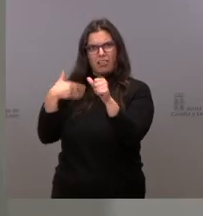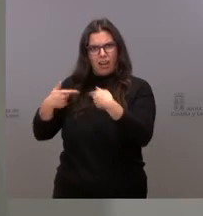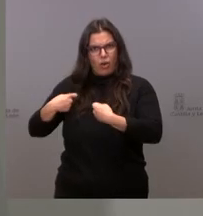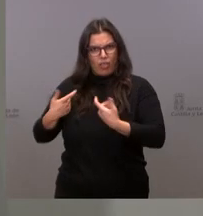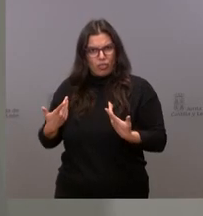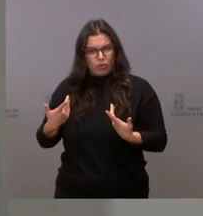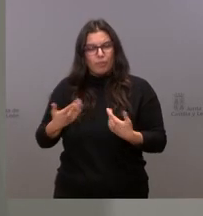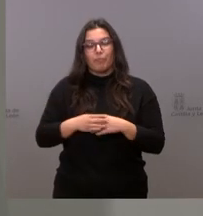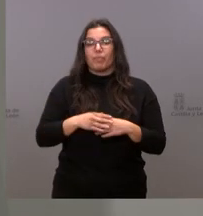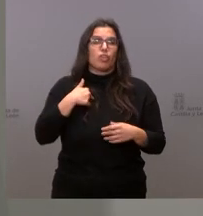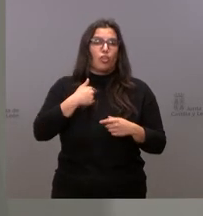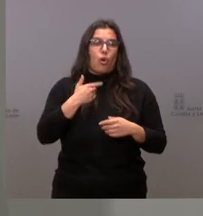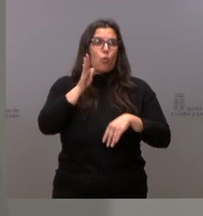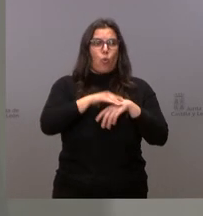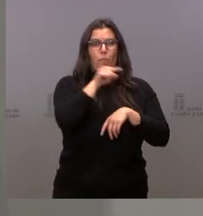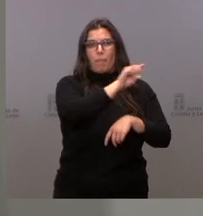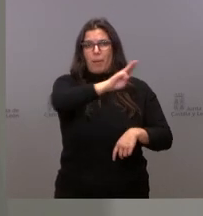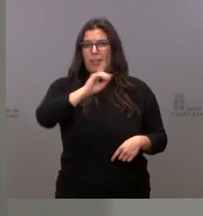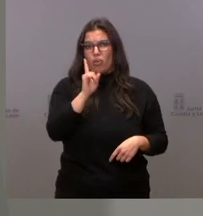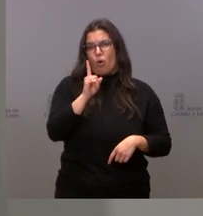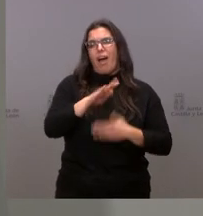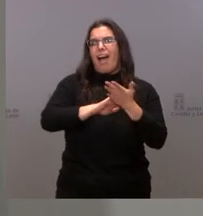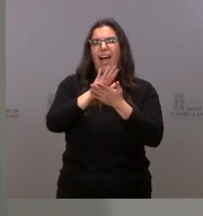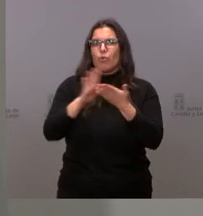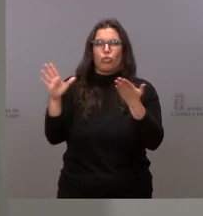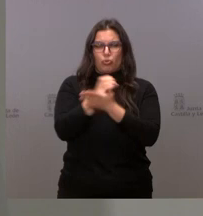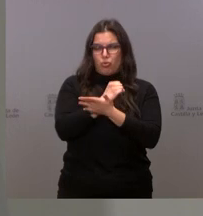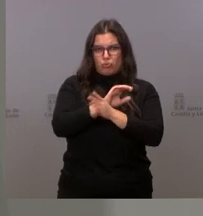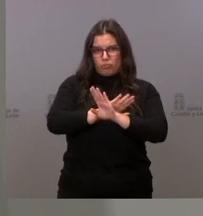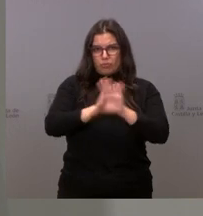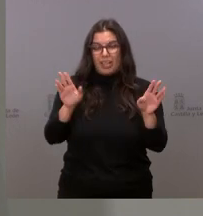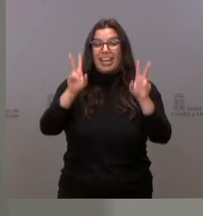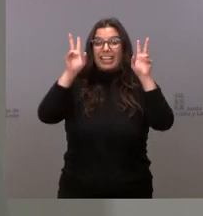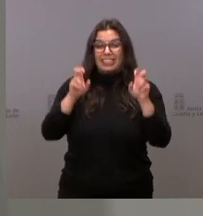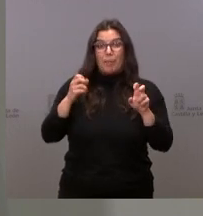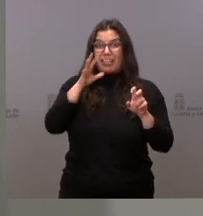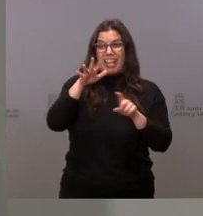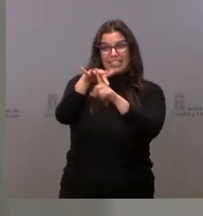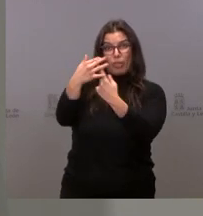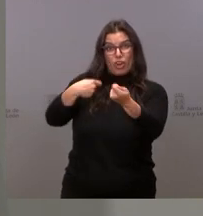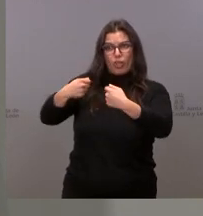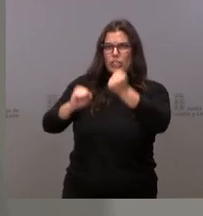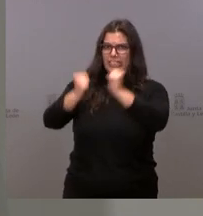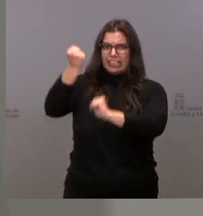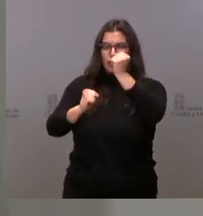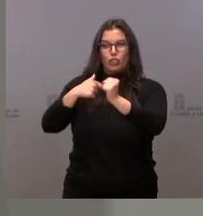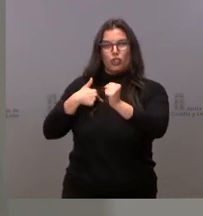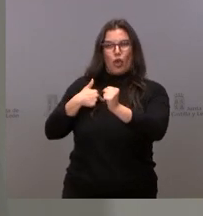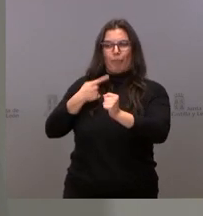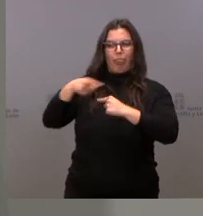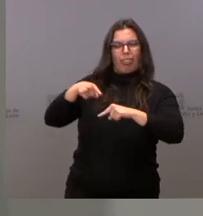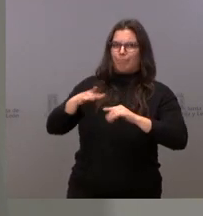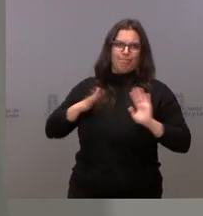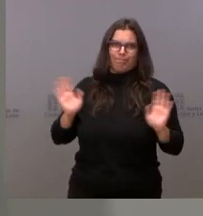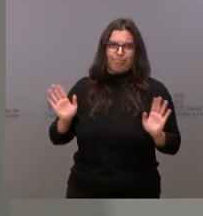Me refiero a todo el mundo. No voy a introducir más tensión de la que hay en la negociación. No es una buena